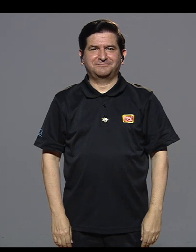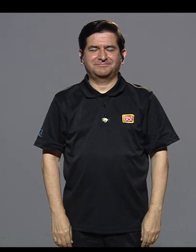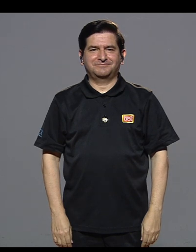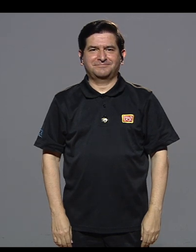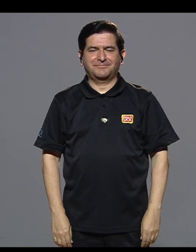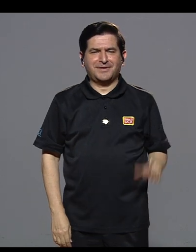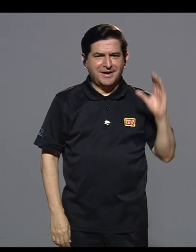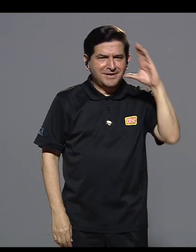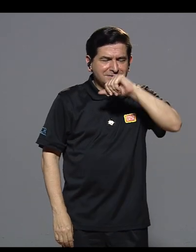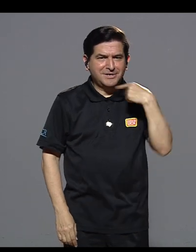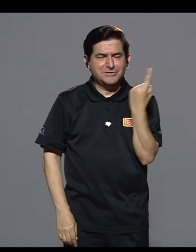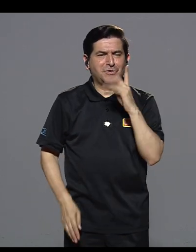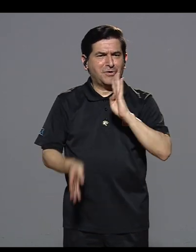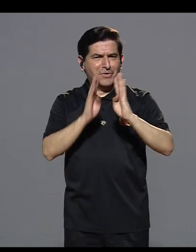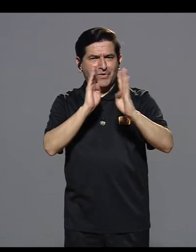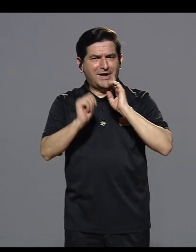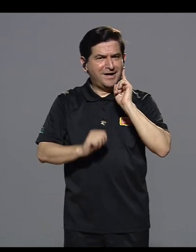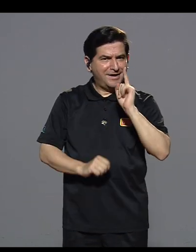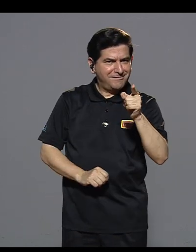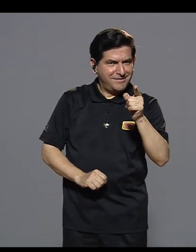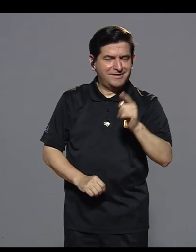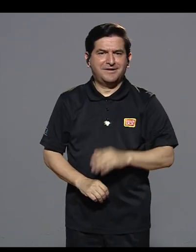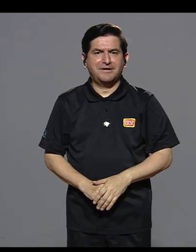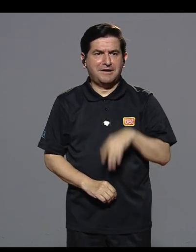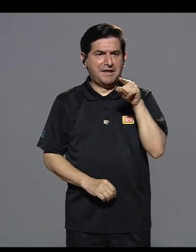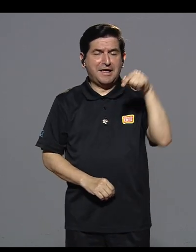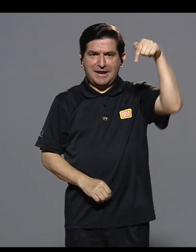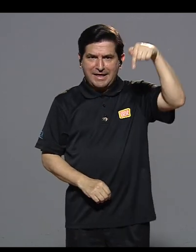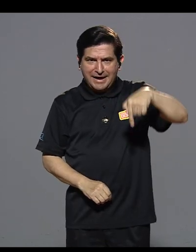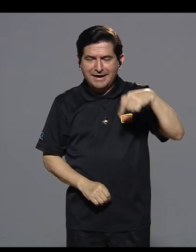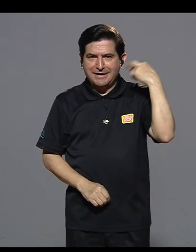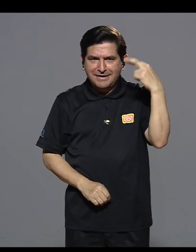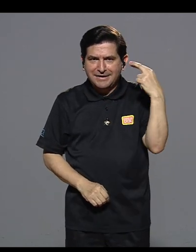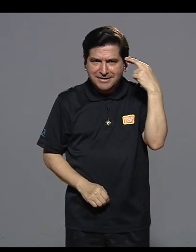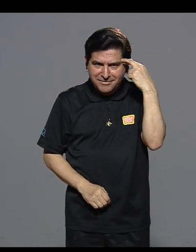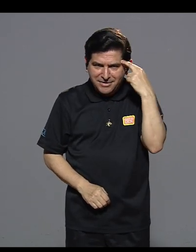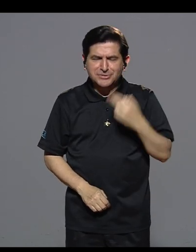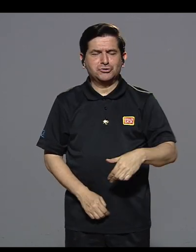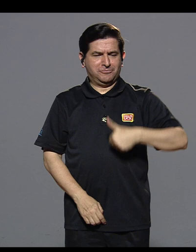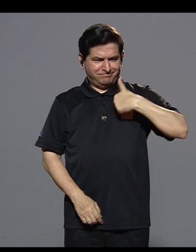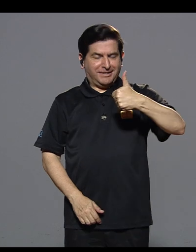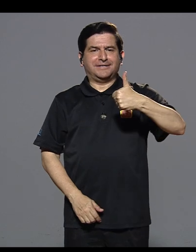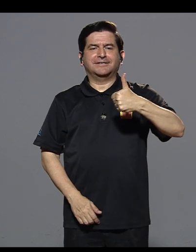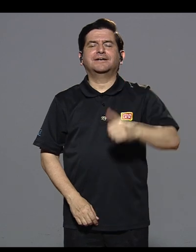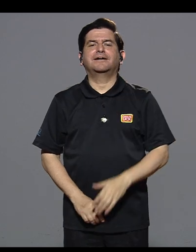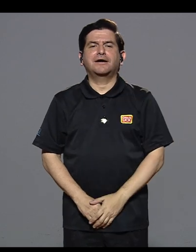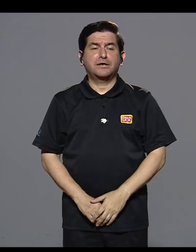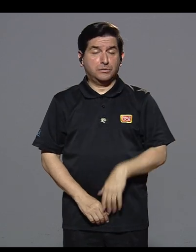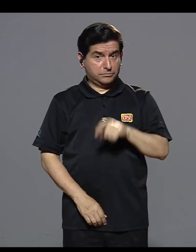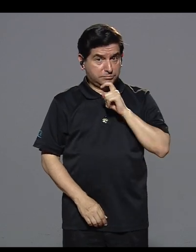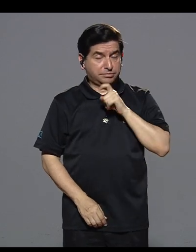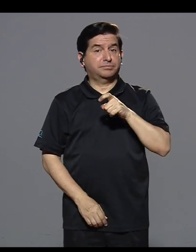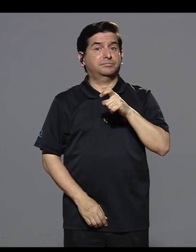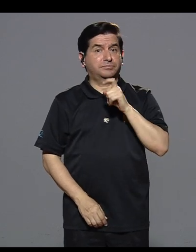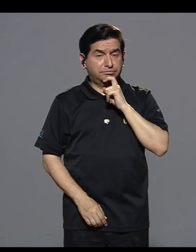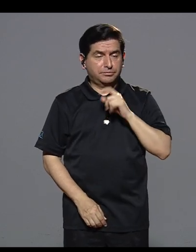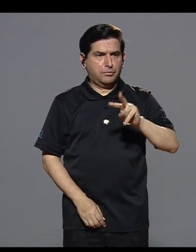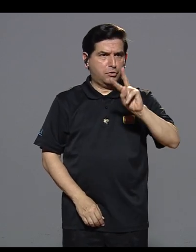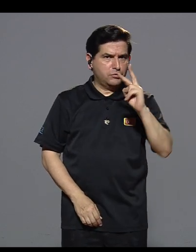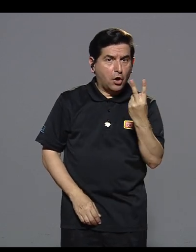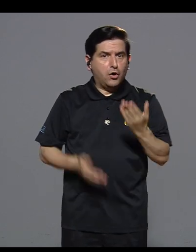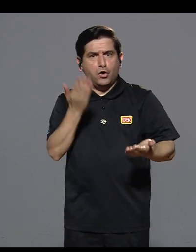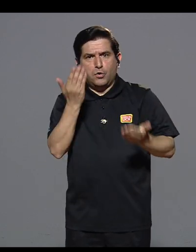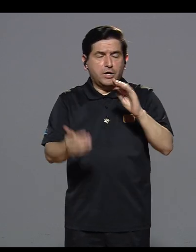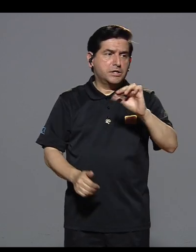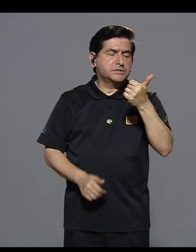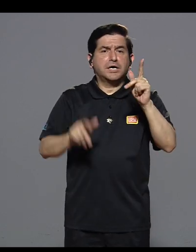Se nota con solo hablar con él de que él está aquí porque se lo ha ganado, porque le ha costado el doble de lo que le ha